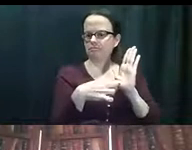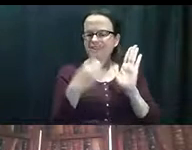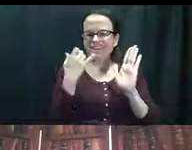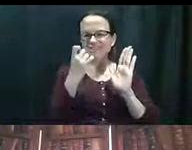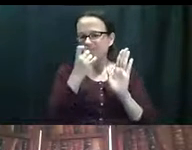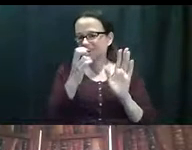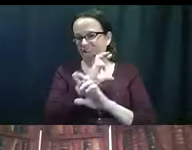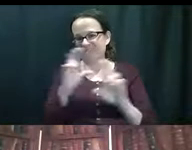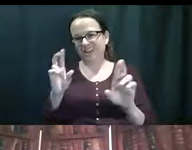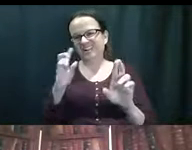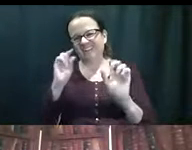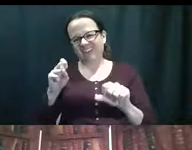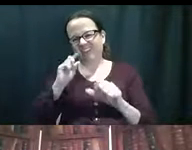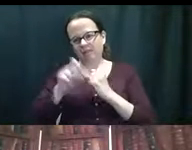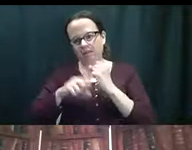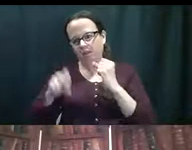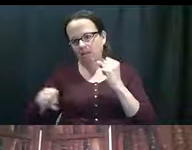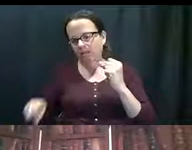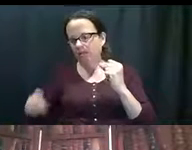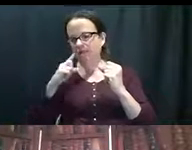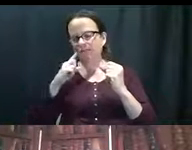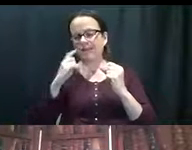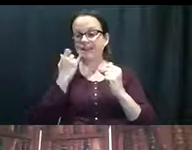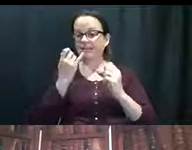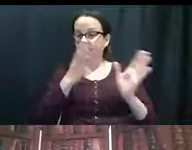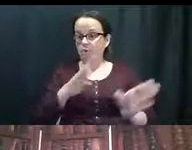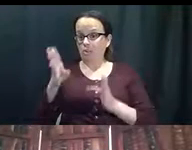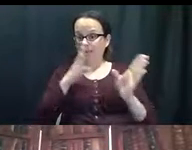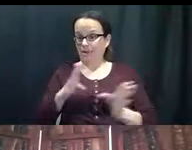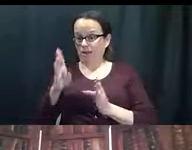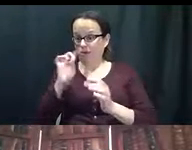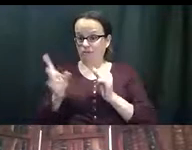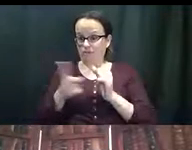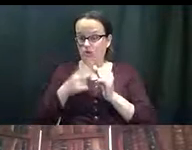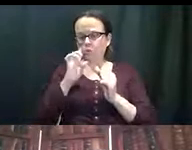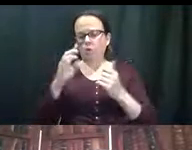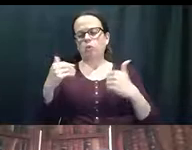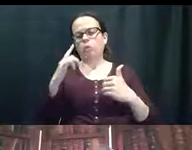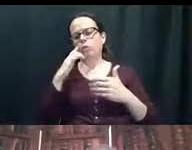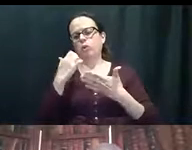O una persona que no está preparado para hacer esa llamada puede tomar una hora, hora y media.